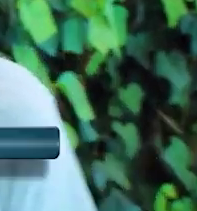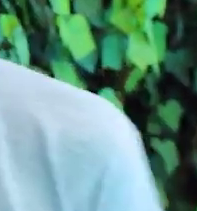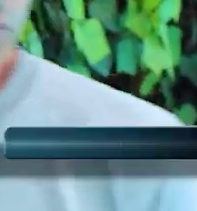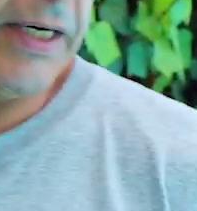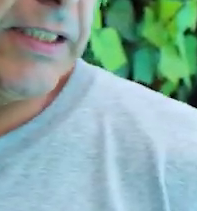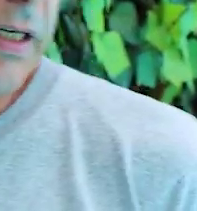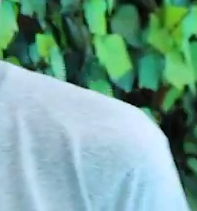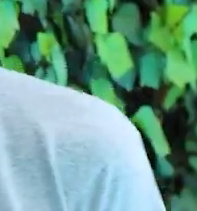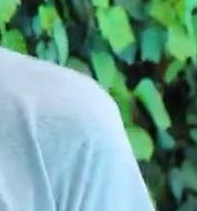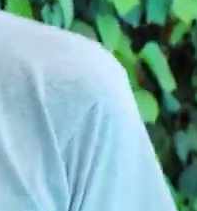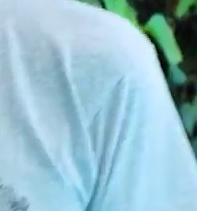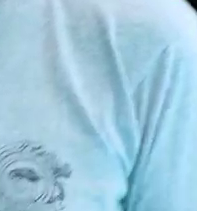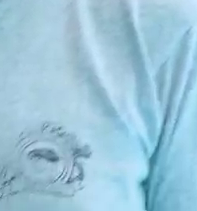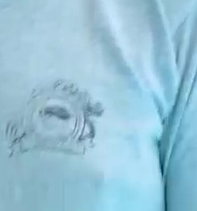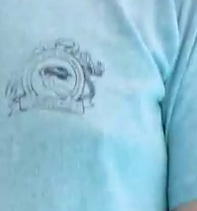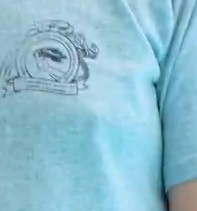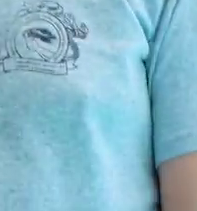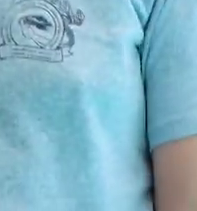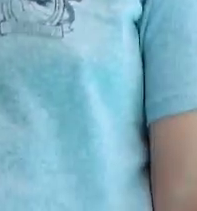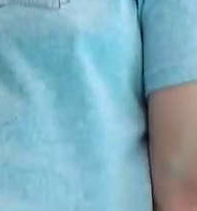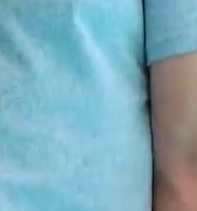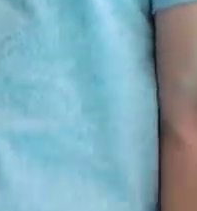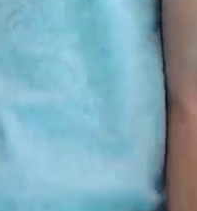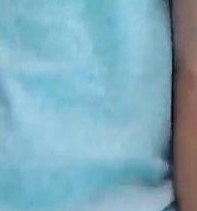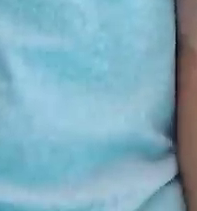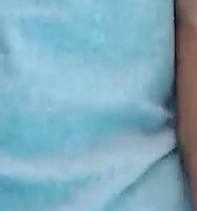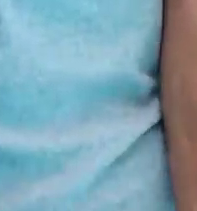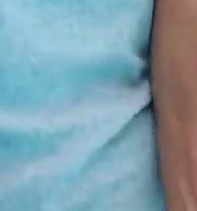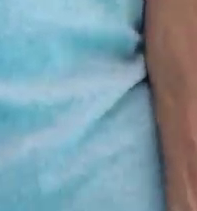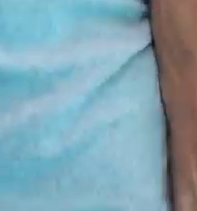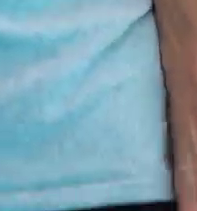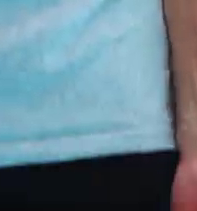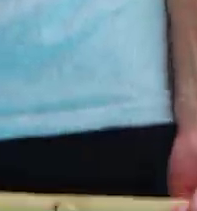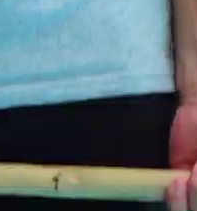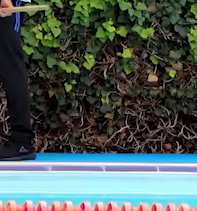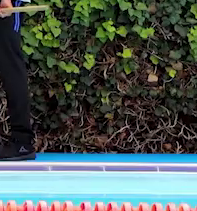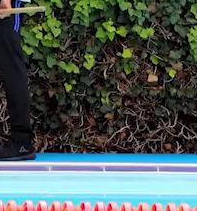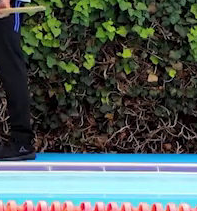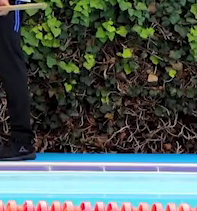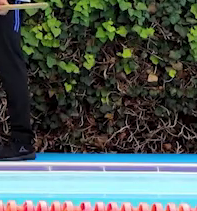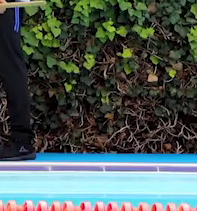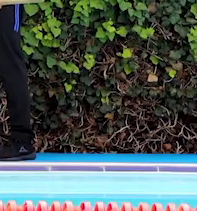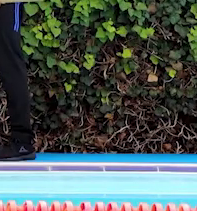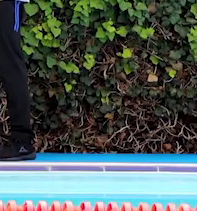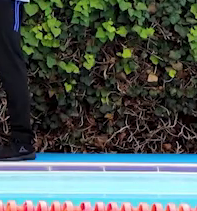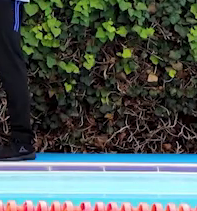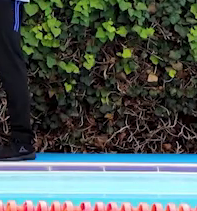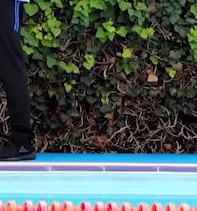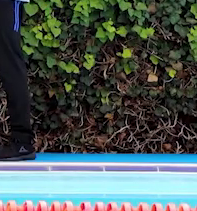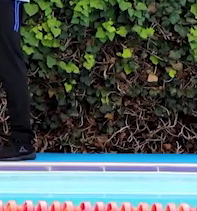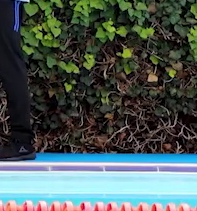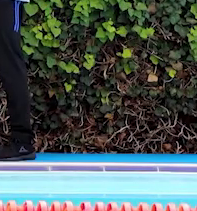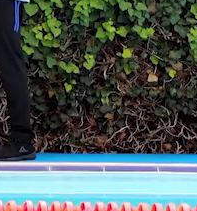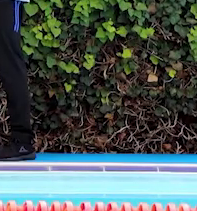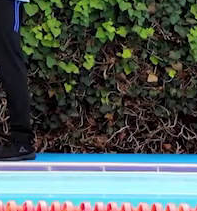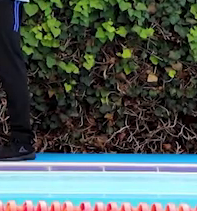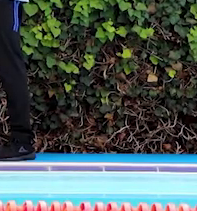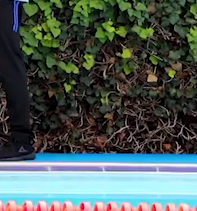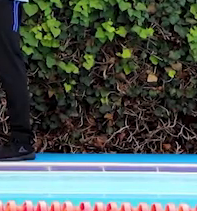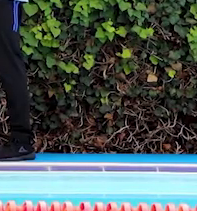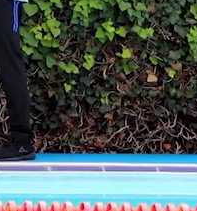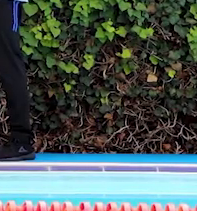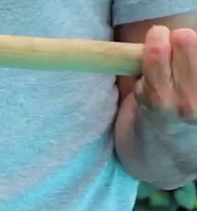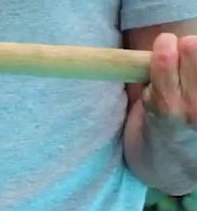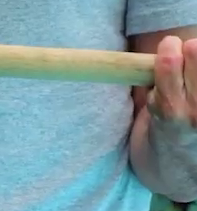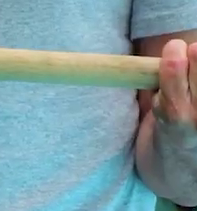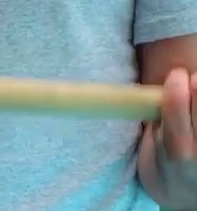Abrimos nuestro compás a la altura de los hombros. Tomamos nuestro palo. Y vamos a hacer una flexión de brazo a 90